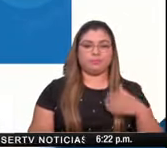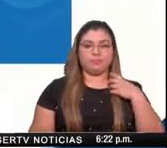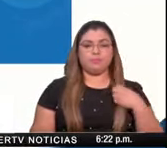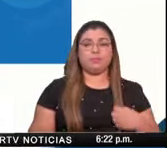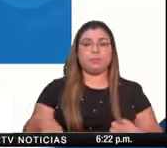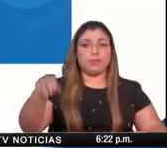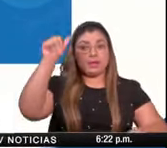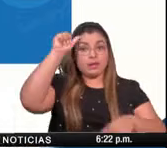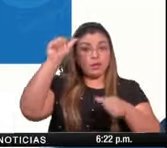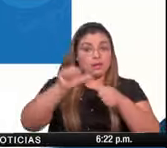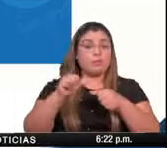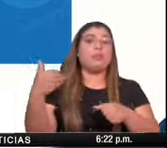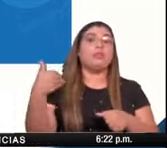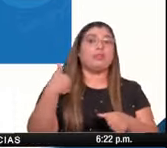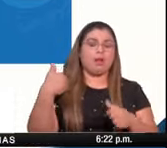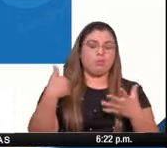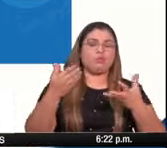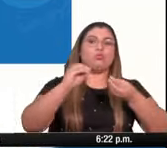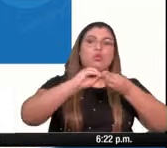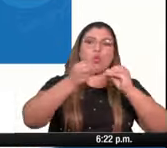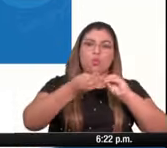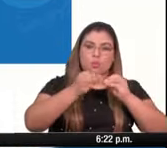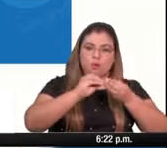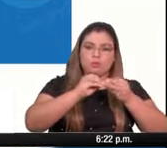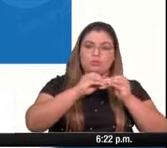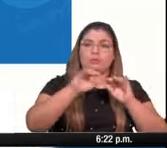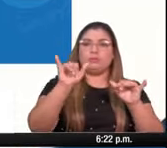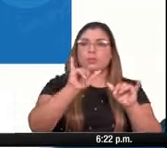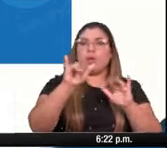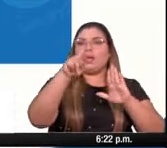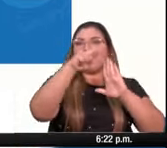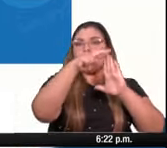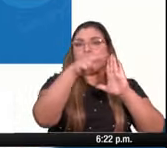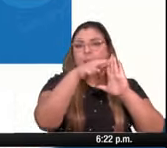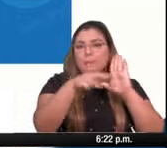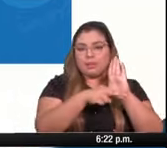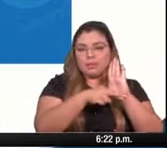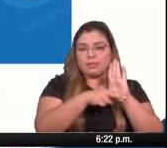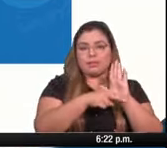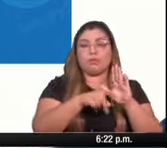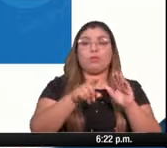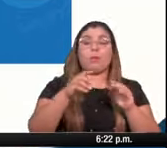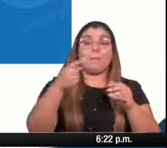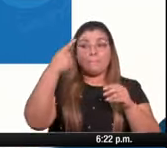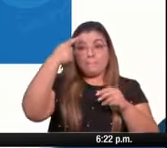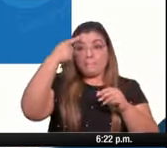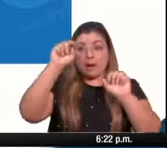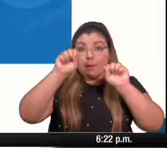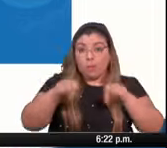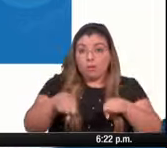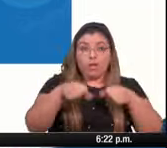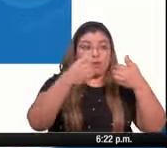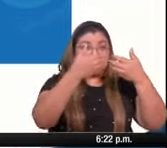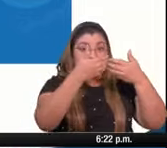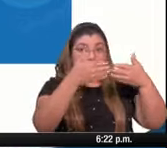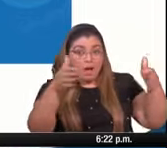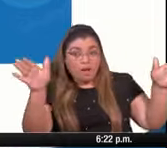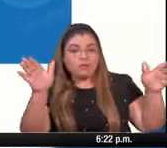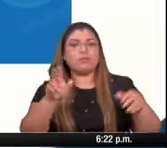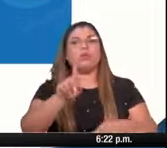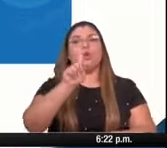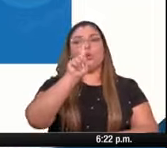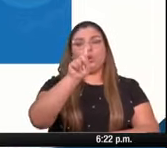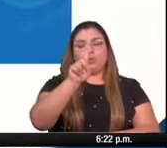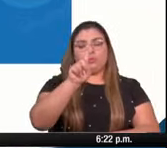planteado para la reapertura como el RT de 1 o menor de 1 se habla de una